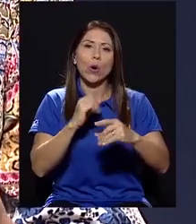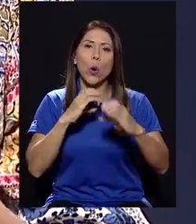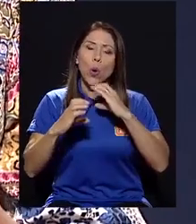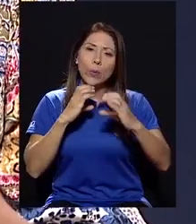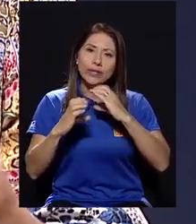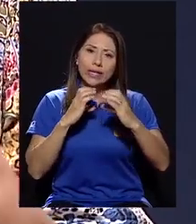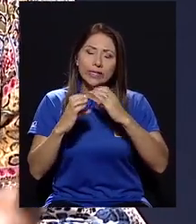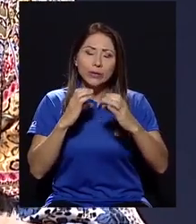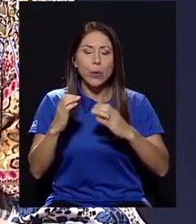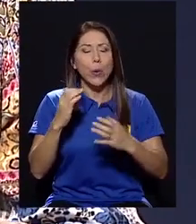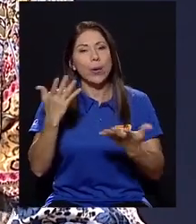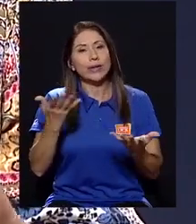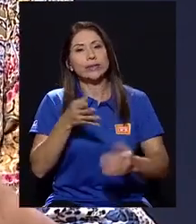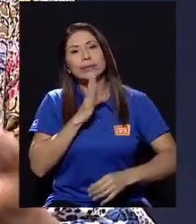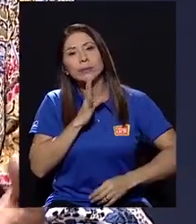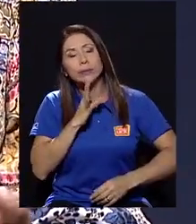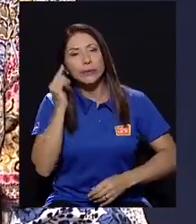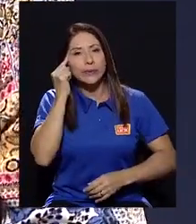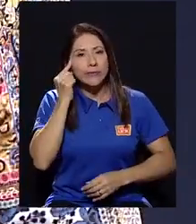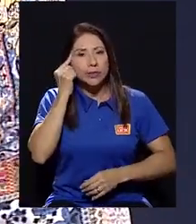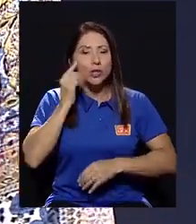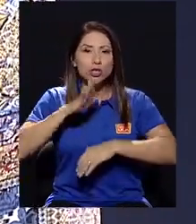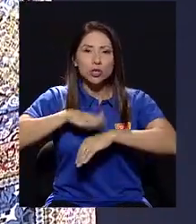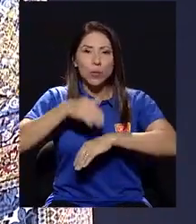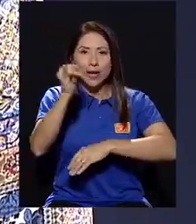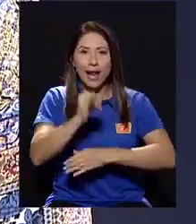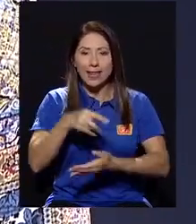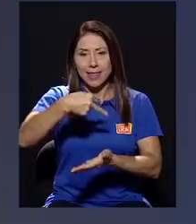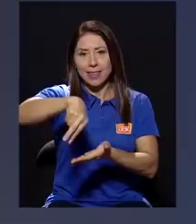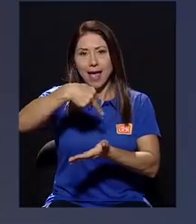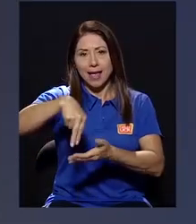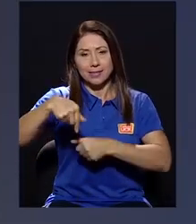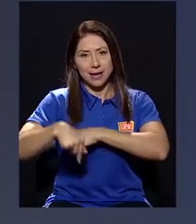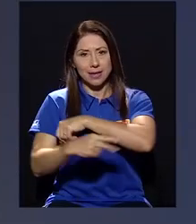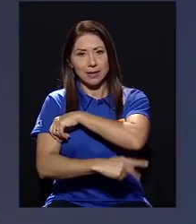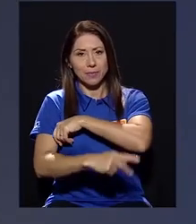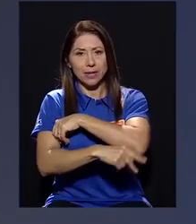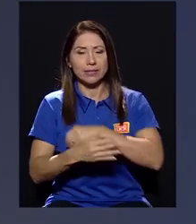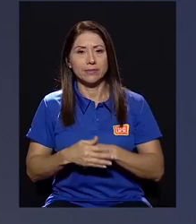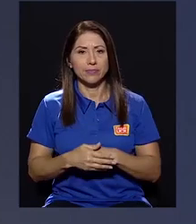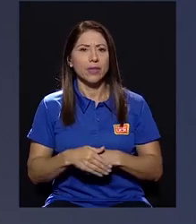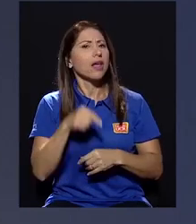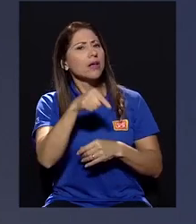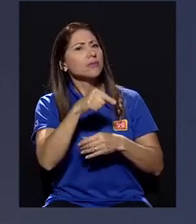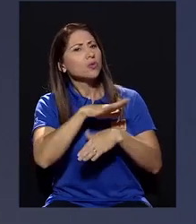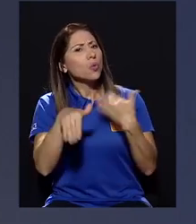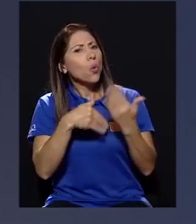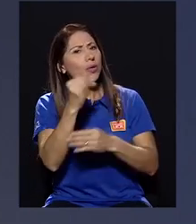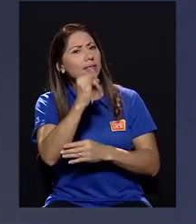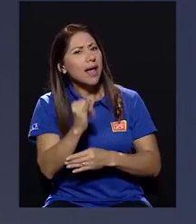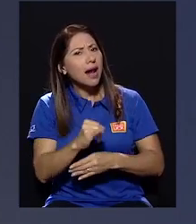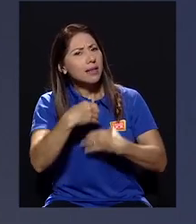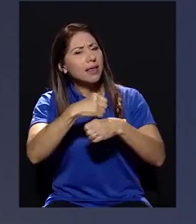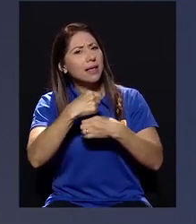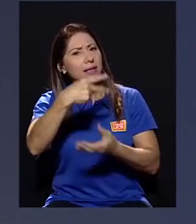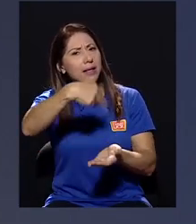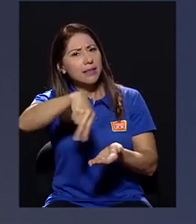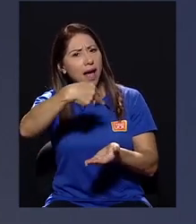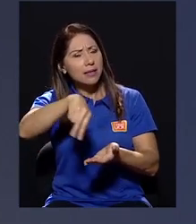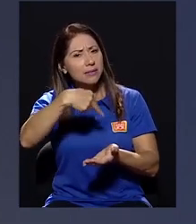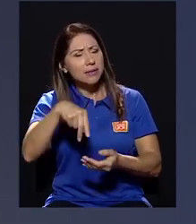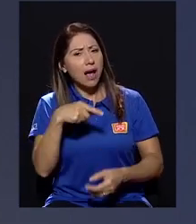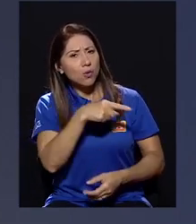reflexiones al respecto del arte danzario en el país. Ahora, todo este arte de hacer danza, ustedes lo